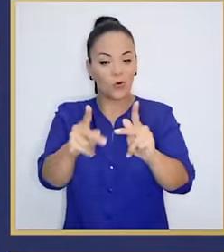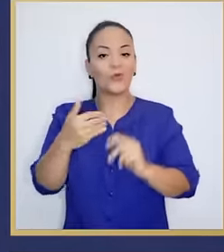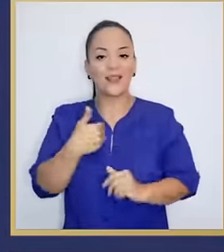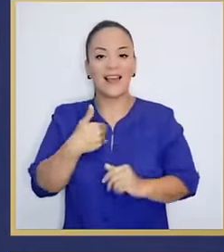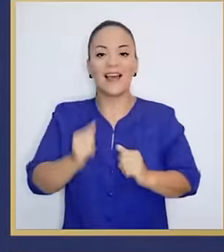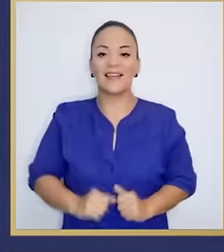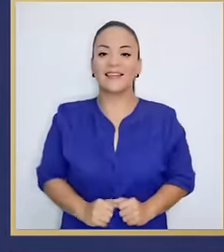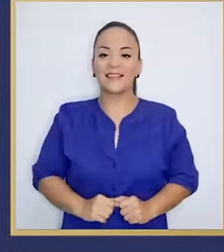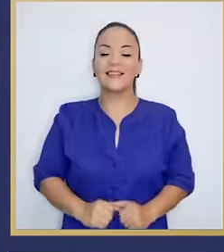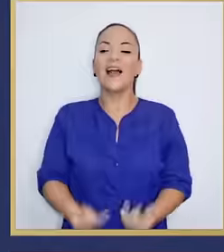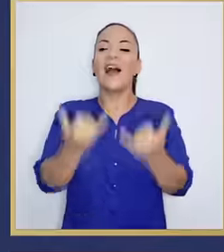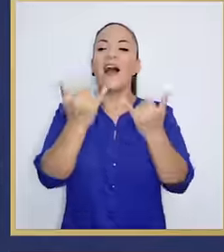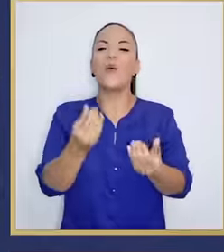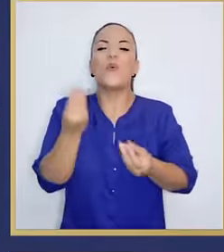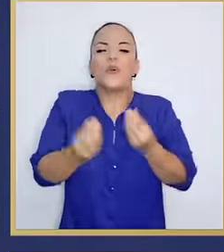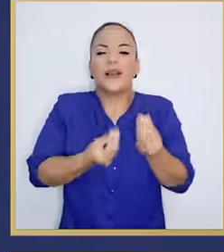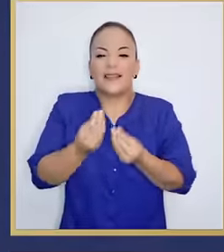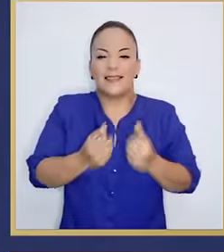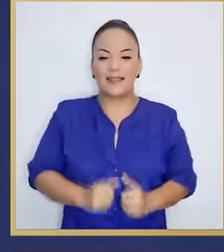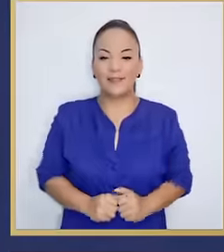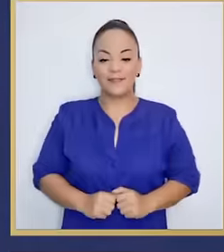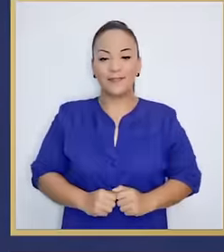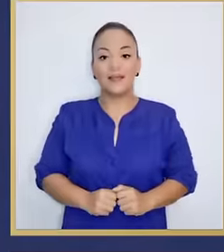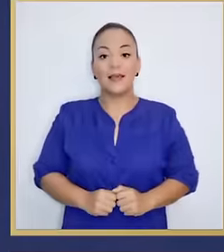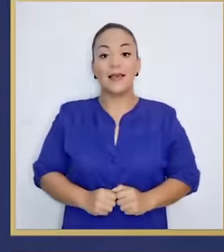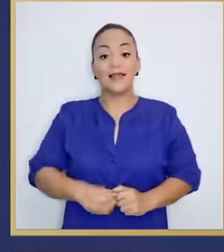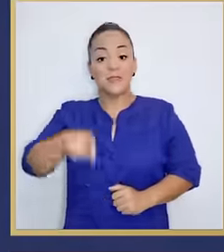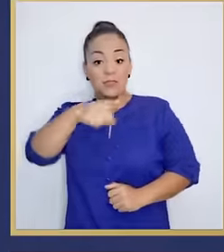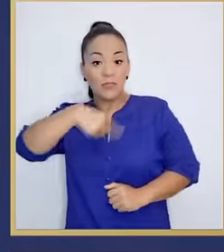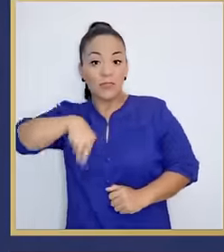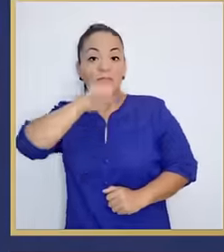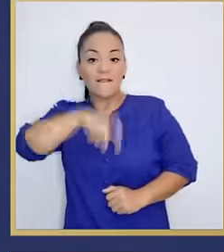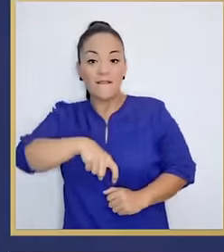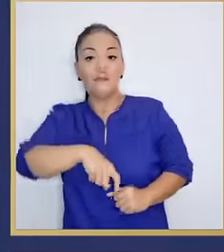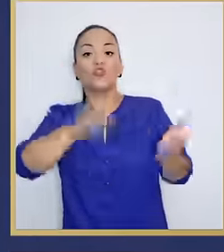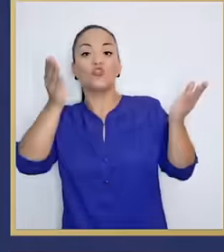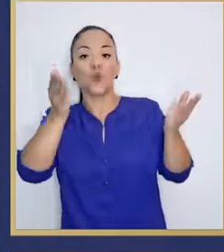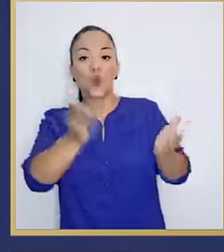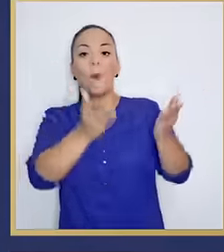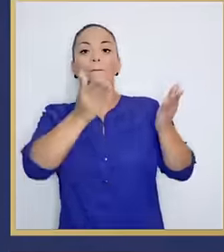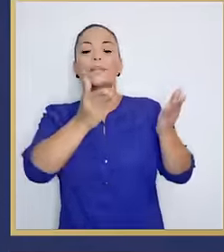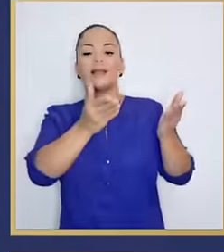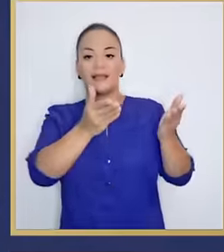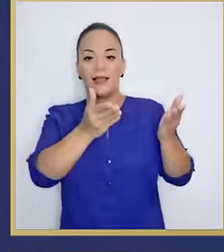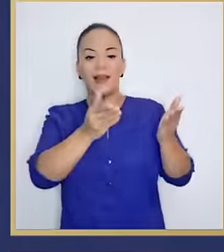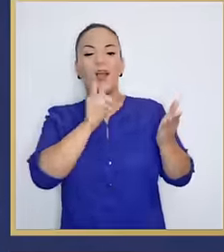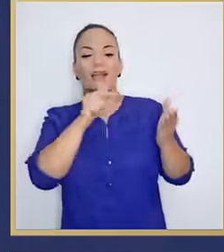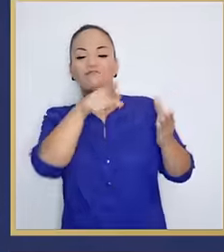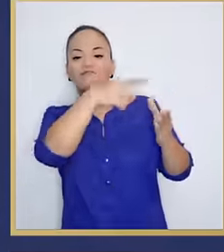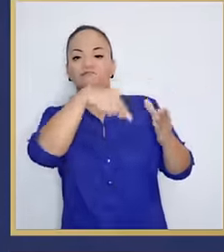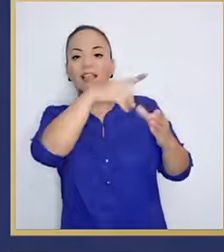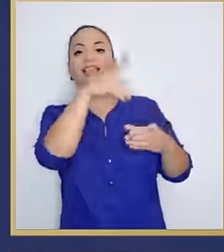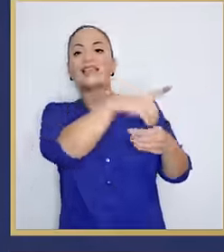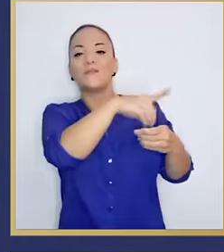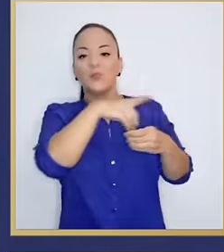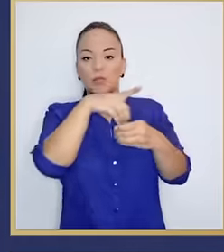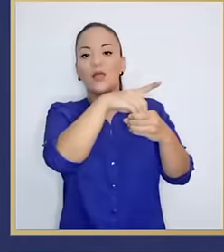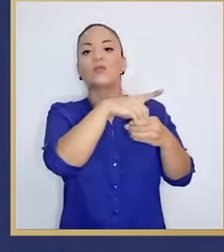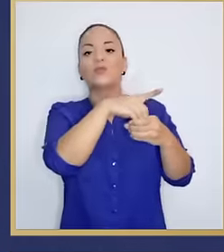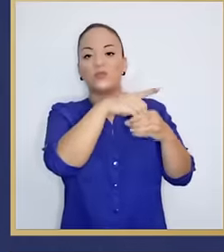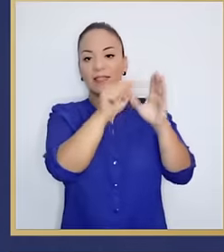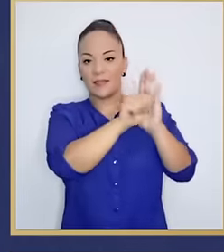Ahora lo único que toca es que convenzamos todos a los diputados de la República